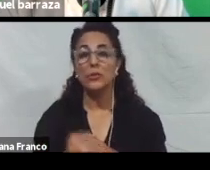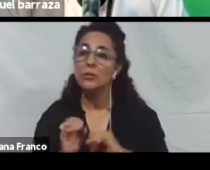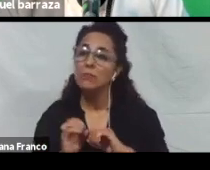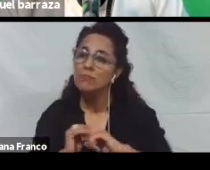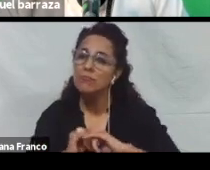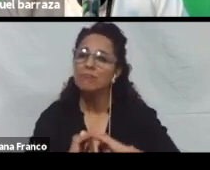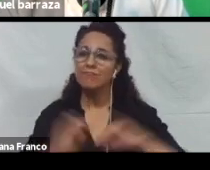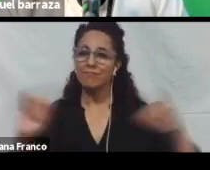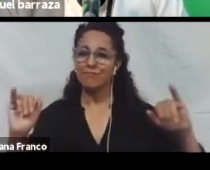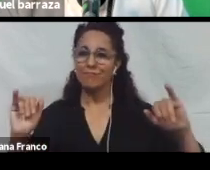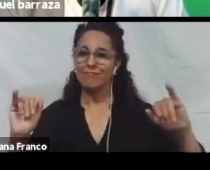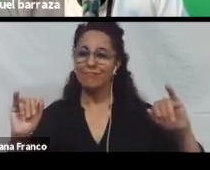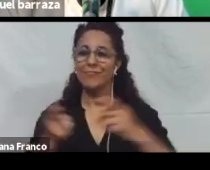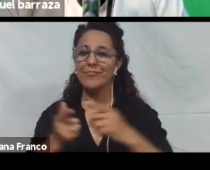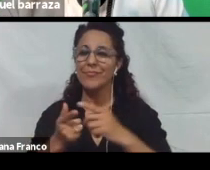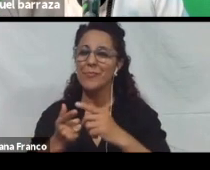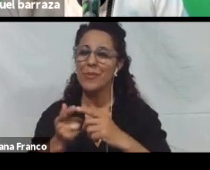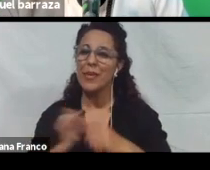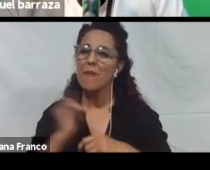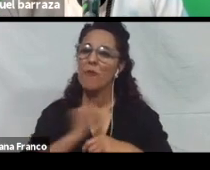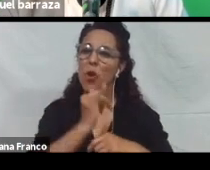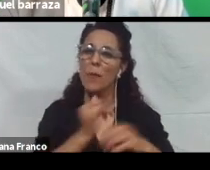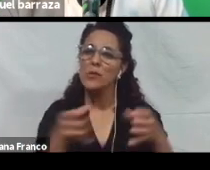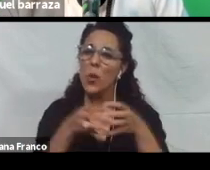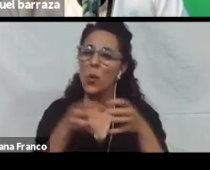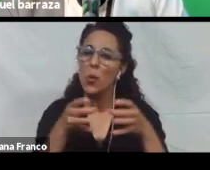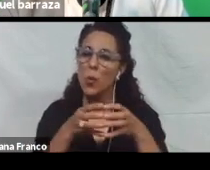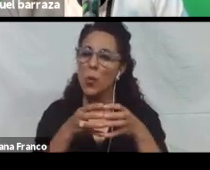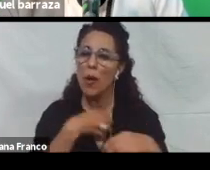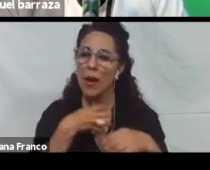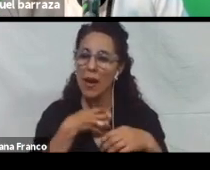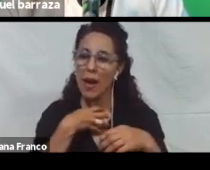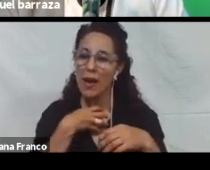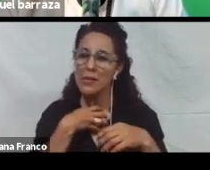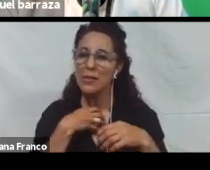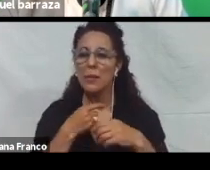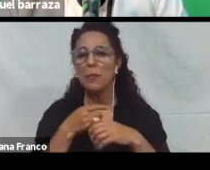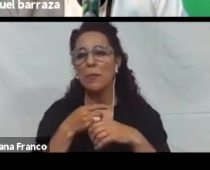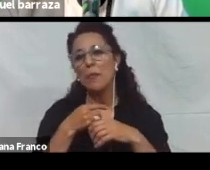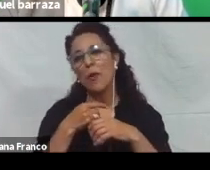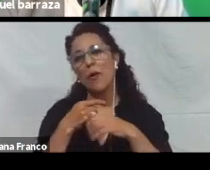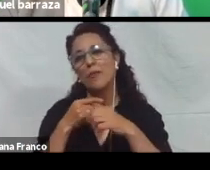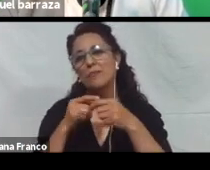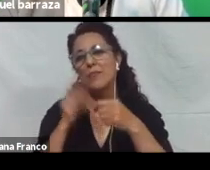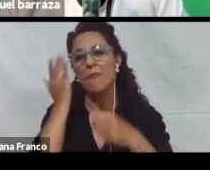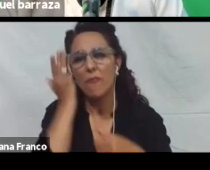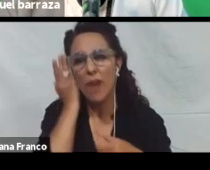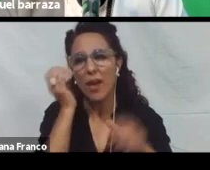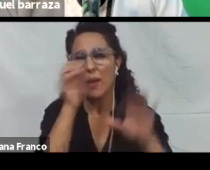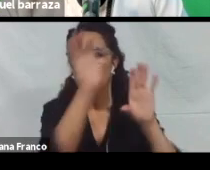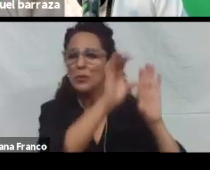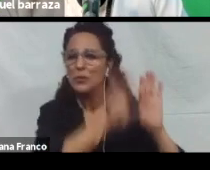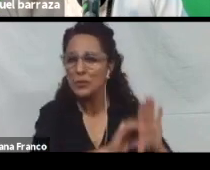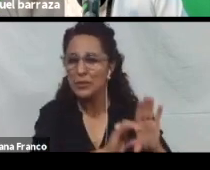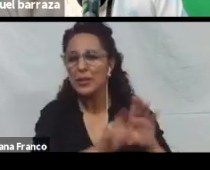De nuestra comunidad. De nuestro grupo. O de nuestra clase. Por redes sociales. También tiene que ser accesible. Si subimos. Una